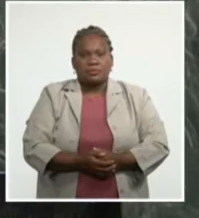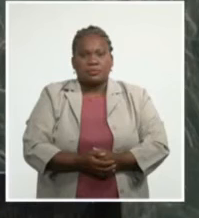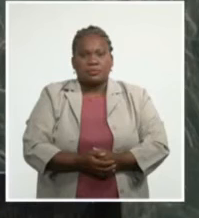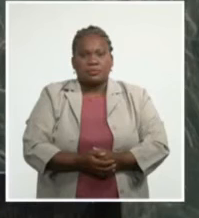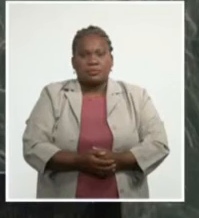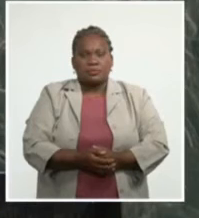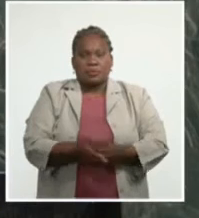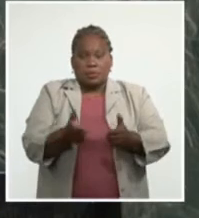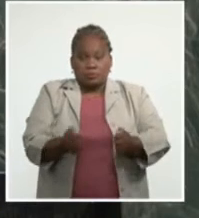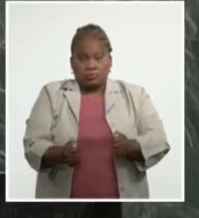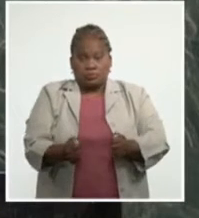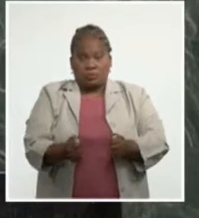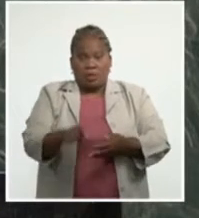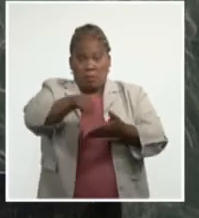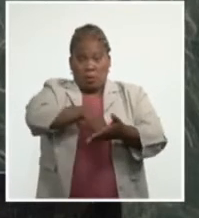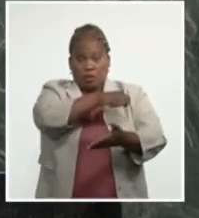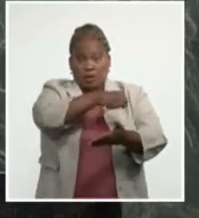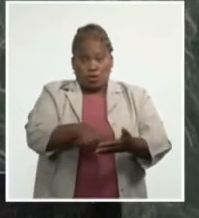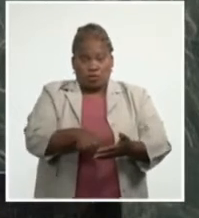Gracias,